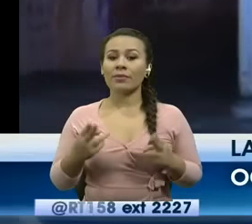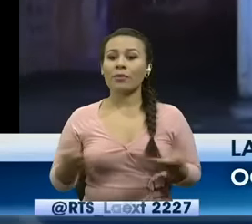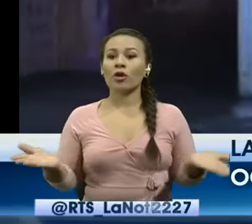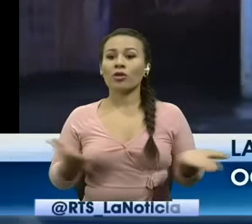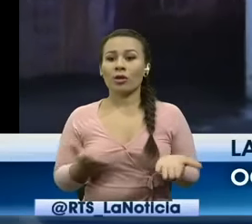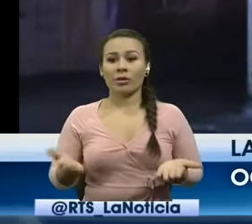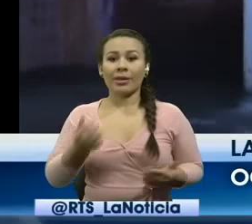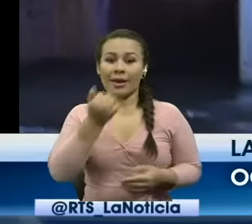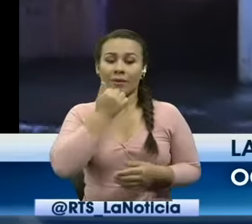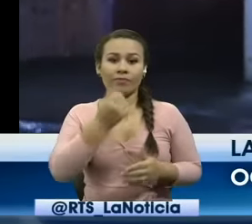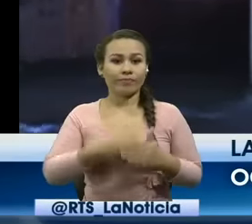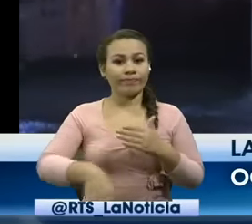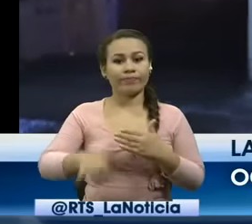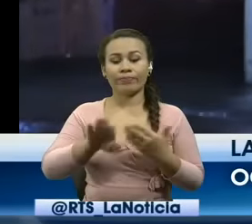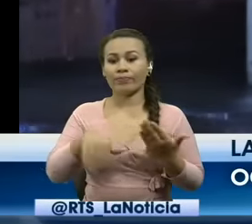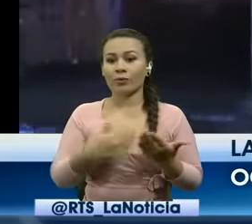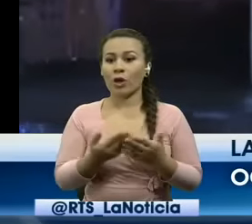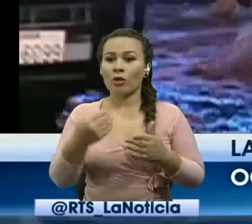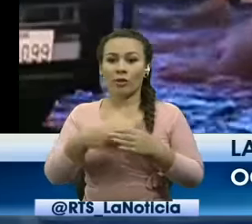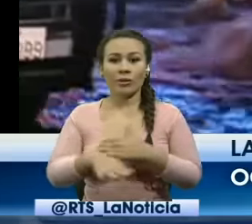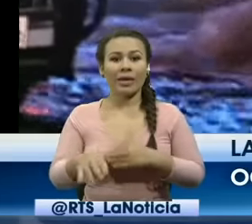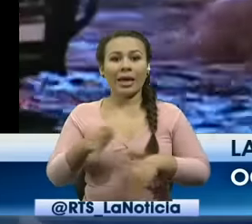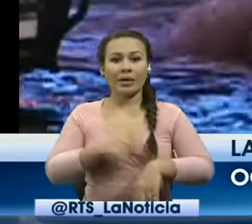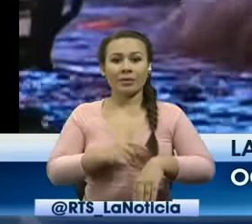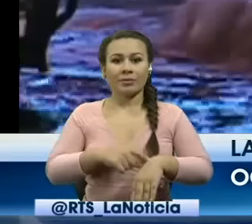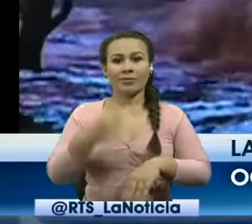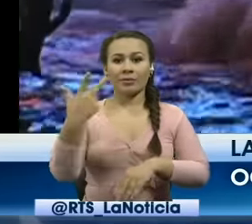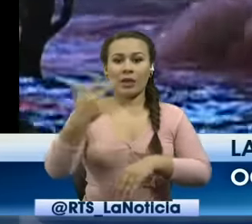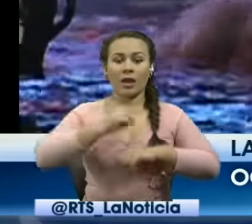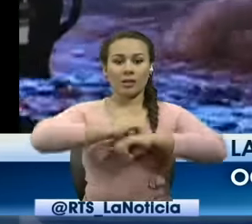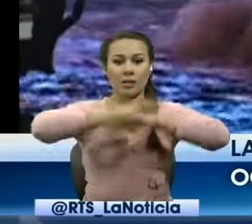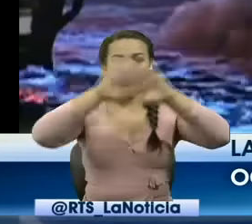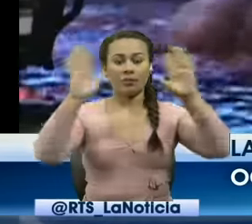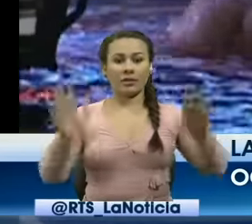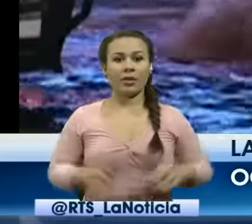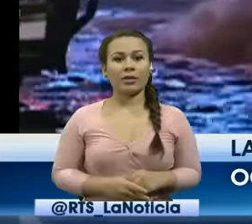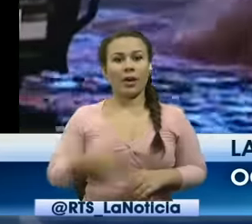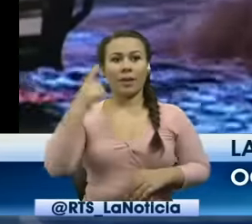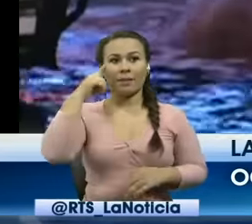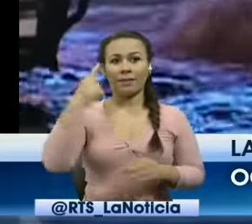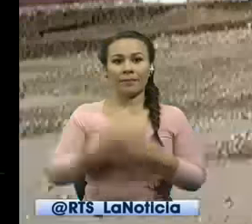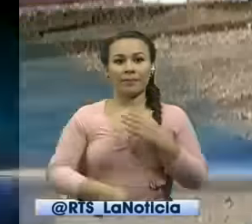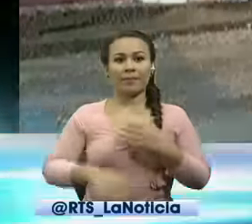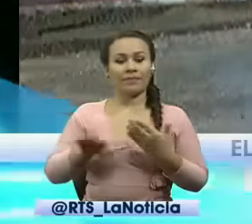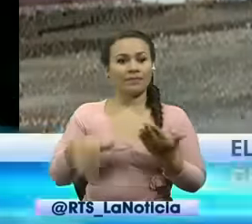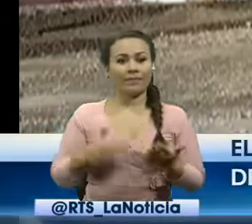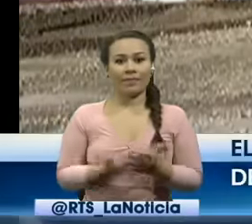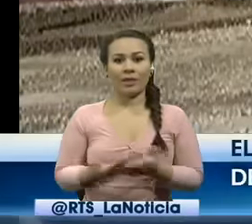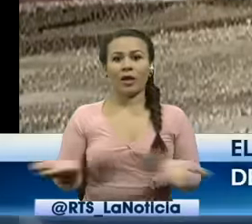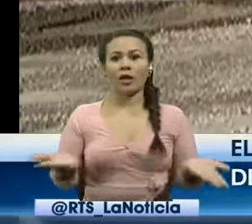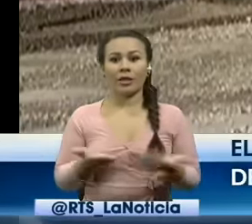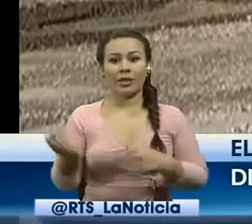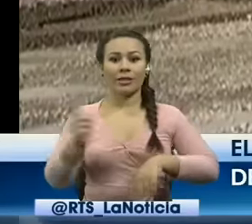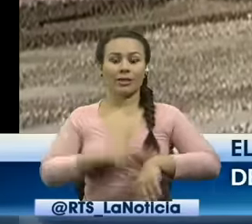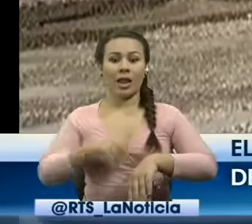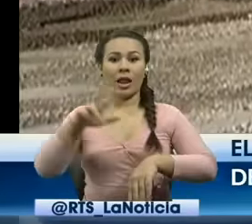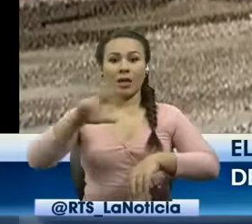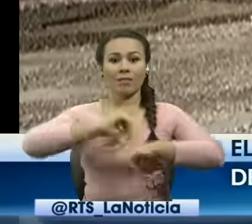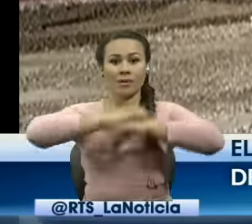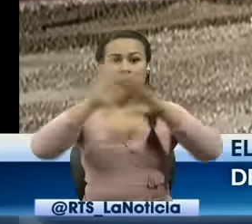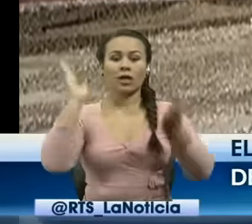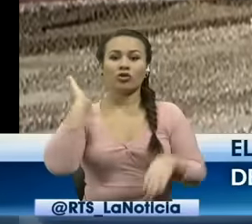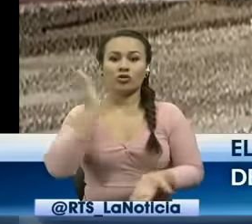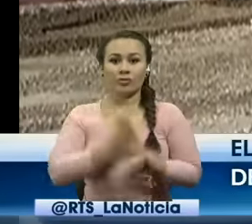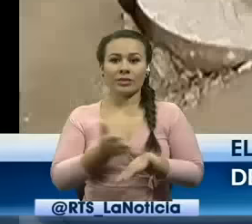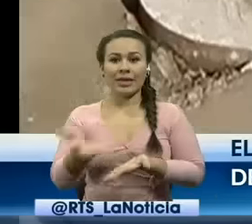ingresó a las viviendas ocurrió a las 3 de la madrugada y para las 9 de la mañana se había suspendido el